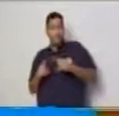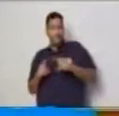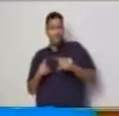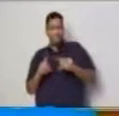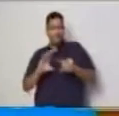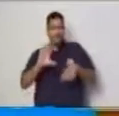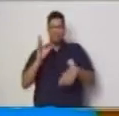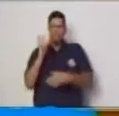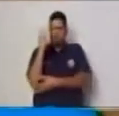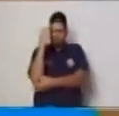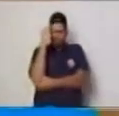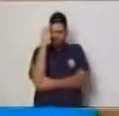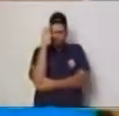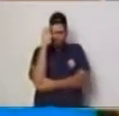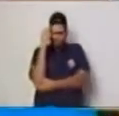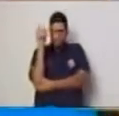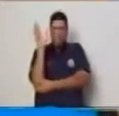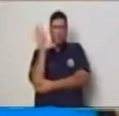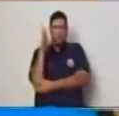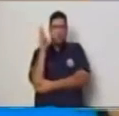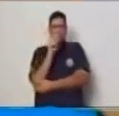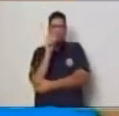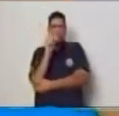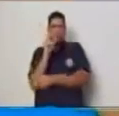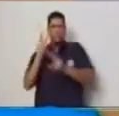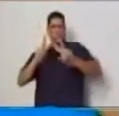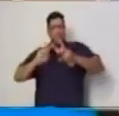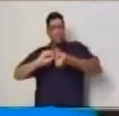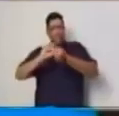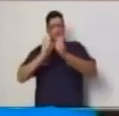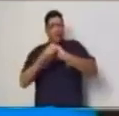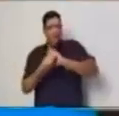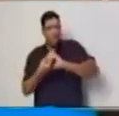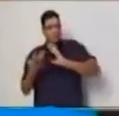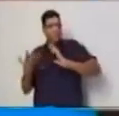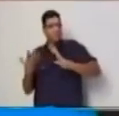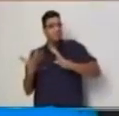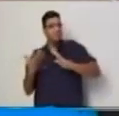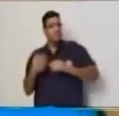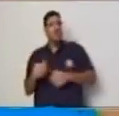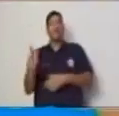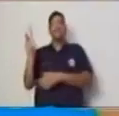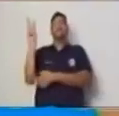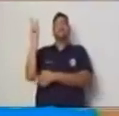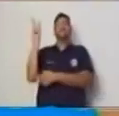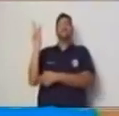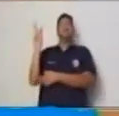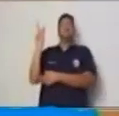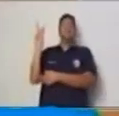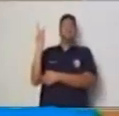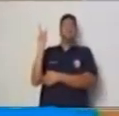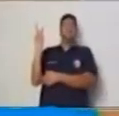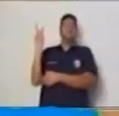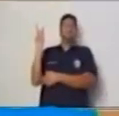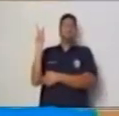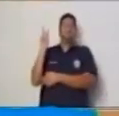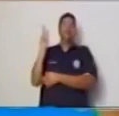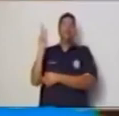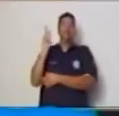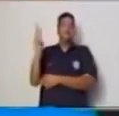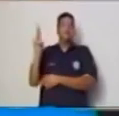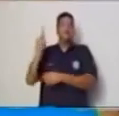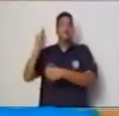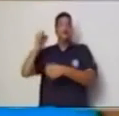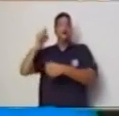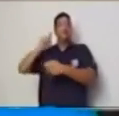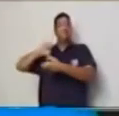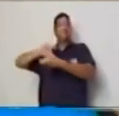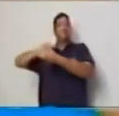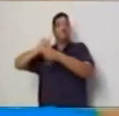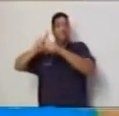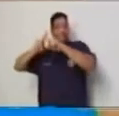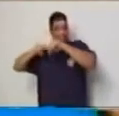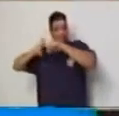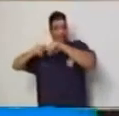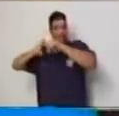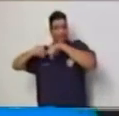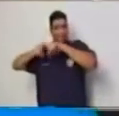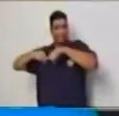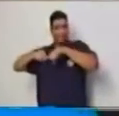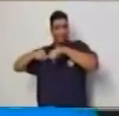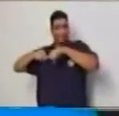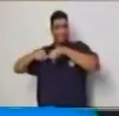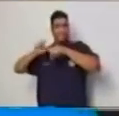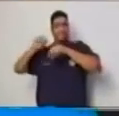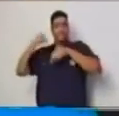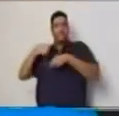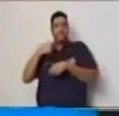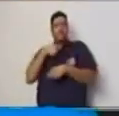está en la variable Y o sea es la dependiente. De esta forma yo puedo ubicar y